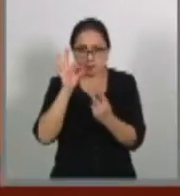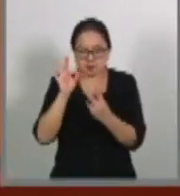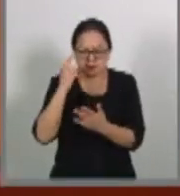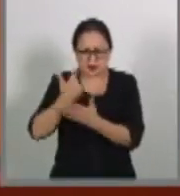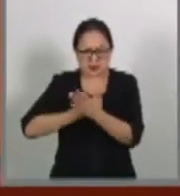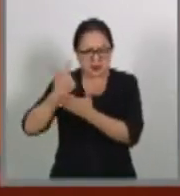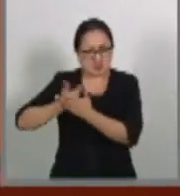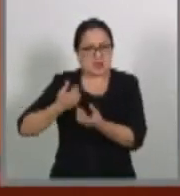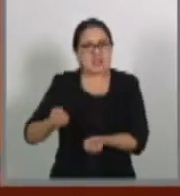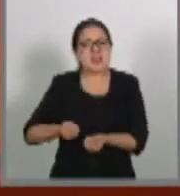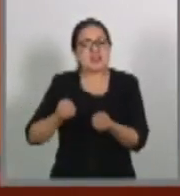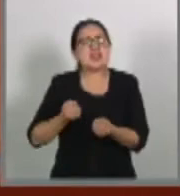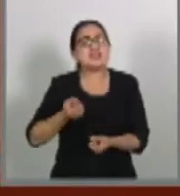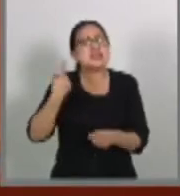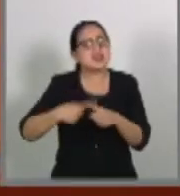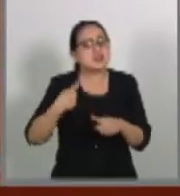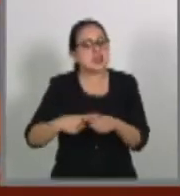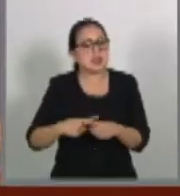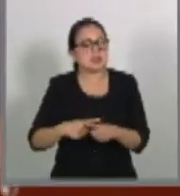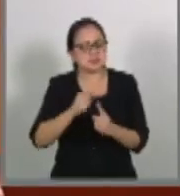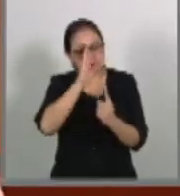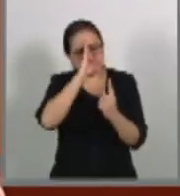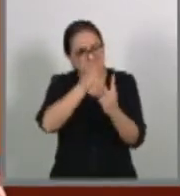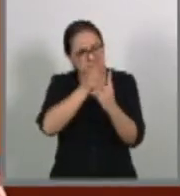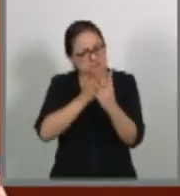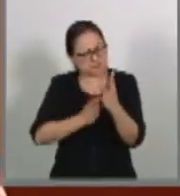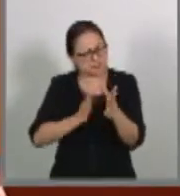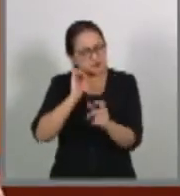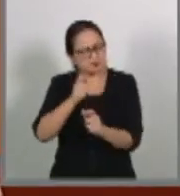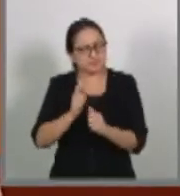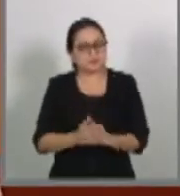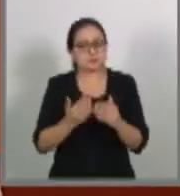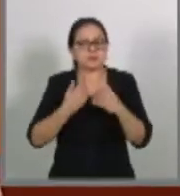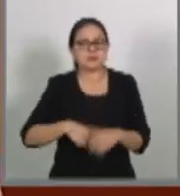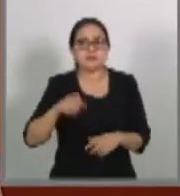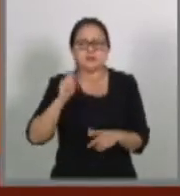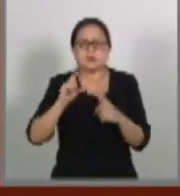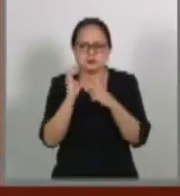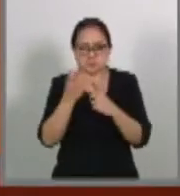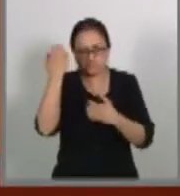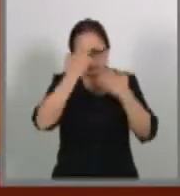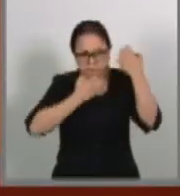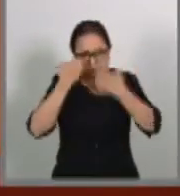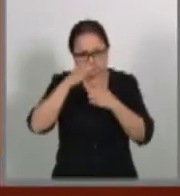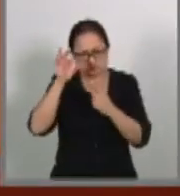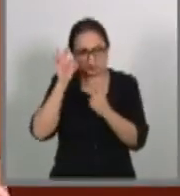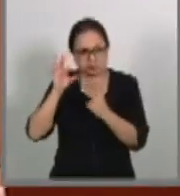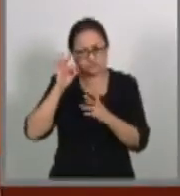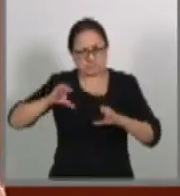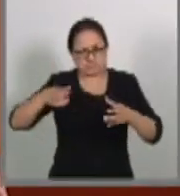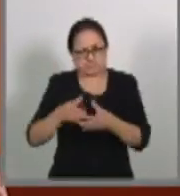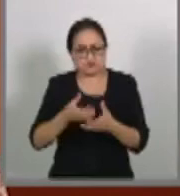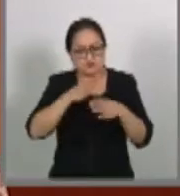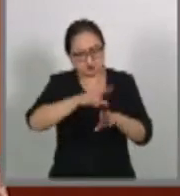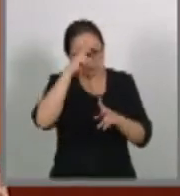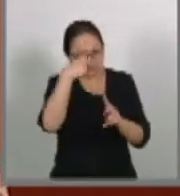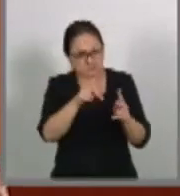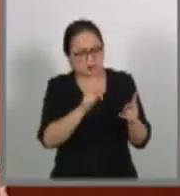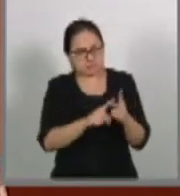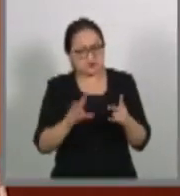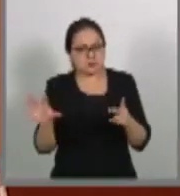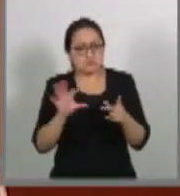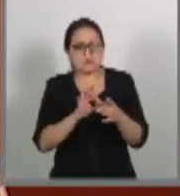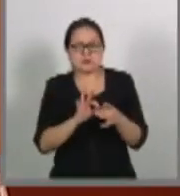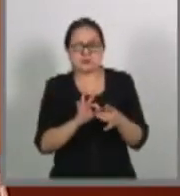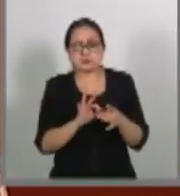cumplieron con los requisitos constitucionales y las directrices de la convocatoria. El Comité de Evaluación, que está integrado por los titulares del Banco de México, el